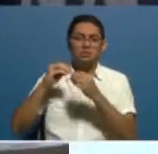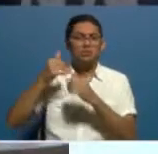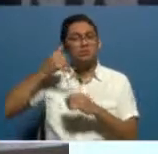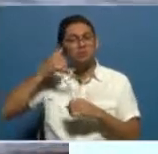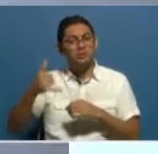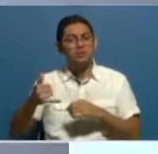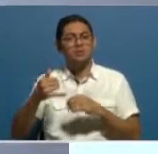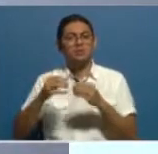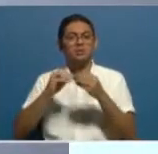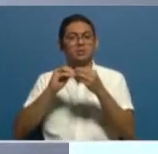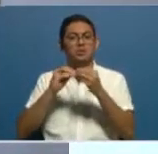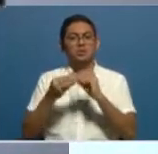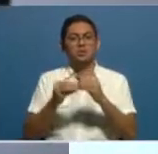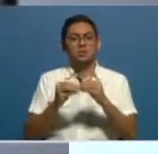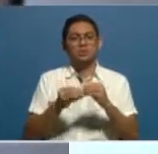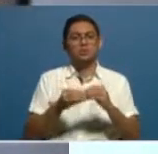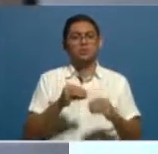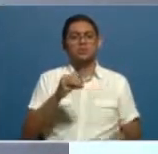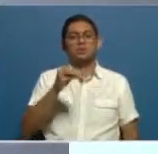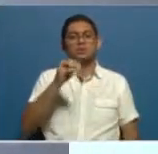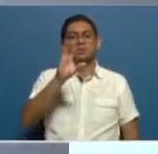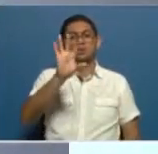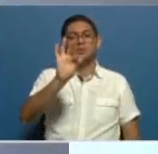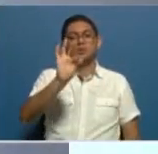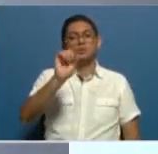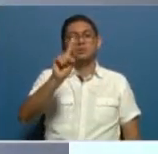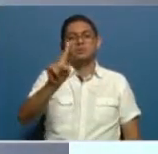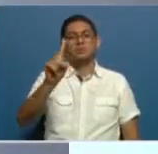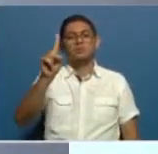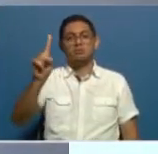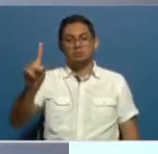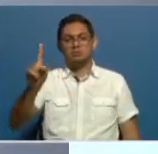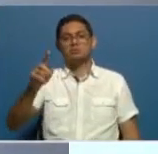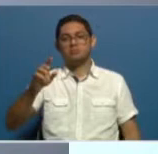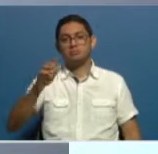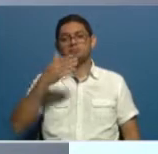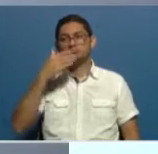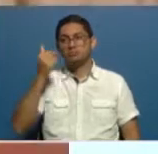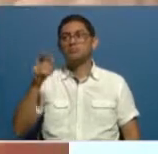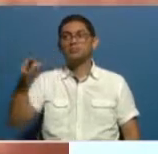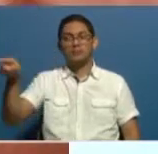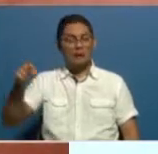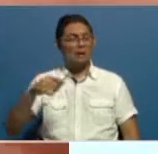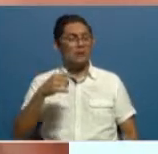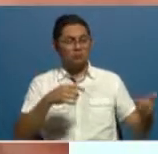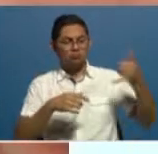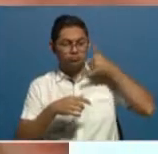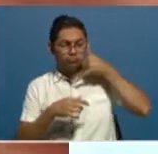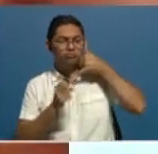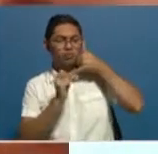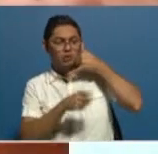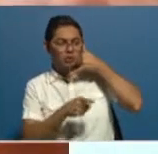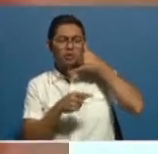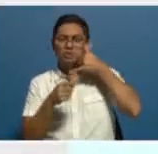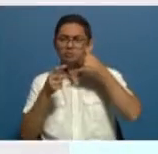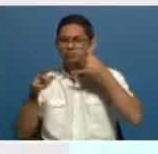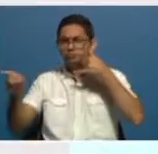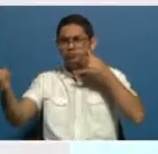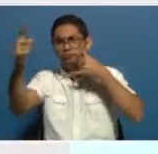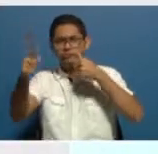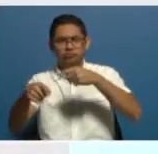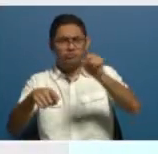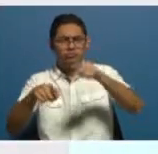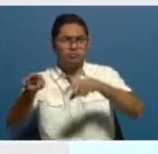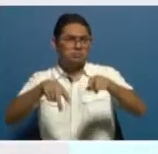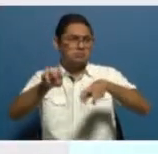estamos refiriendo que se llame al 911 y de ahí entonces serán diseminadas las llamadas a las